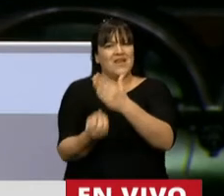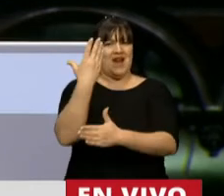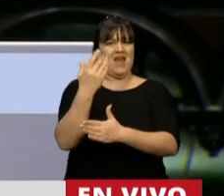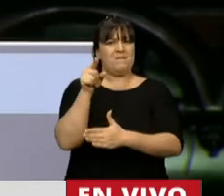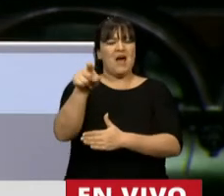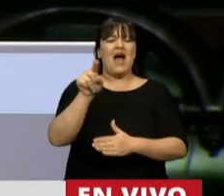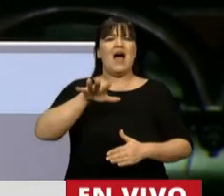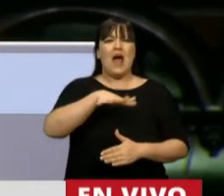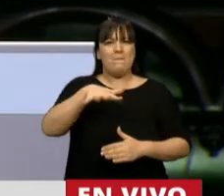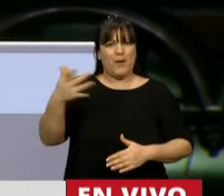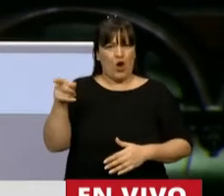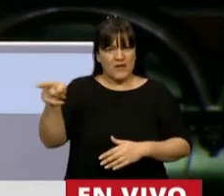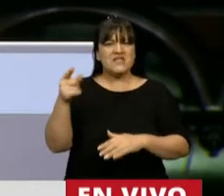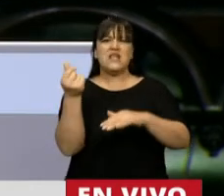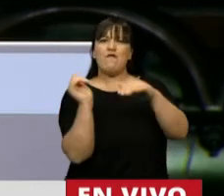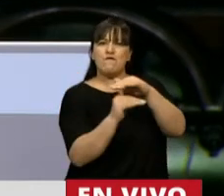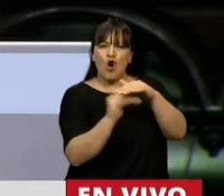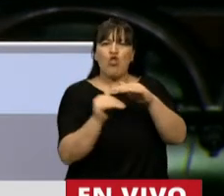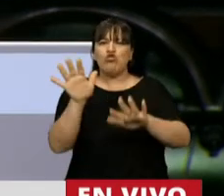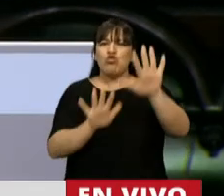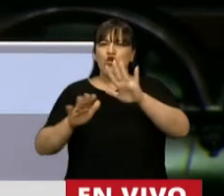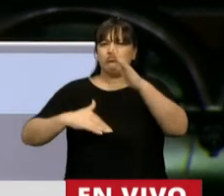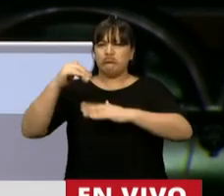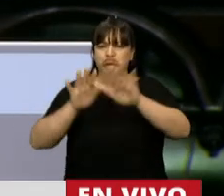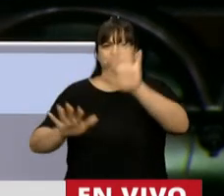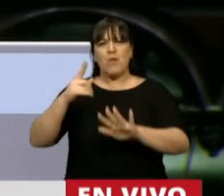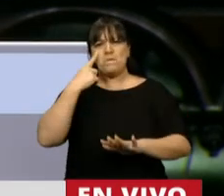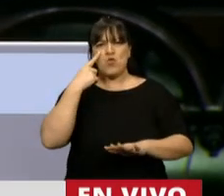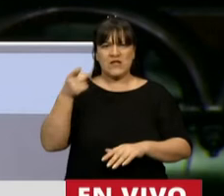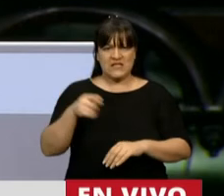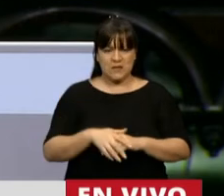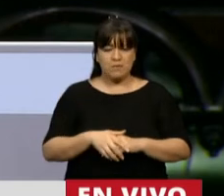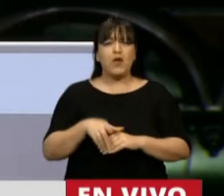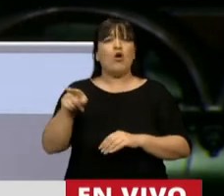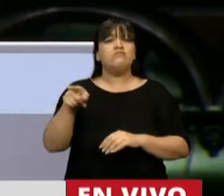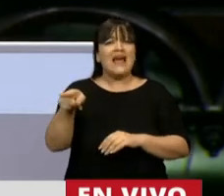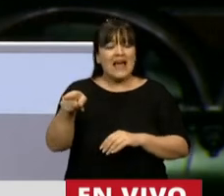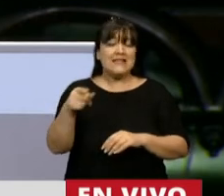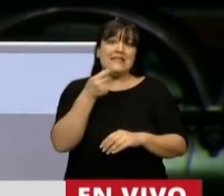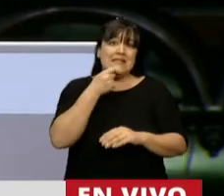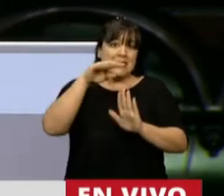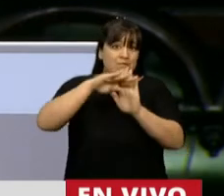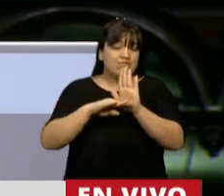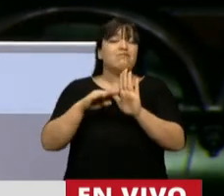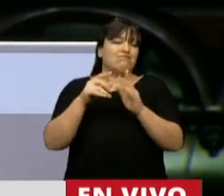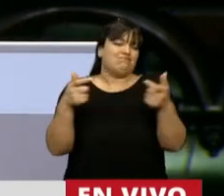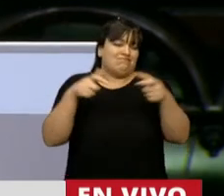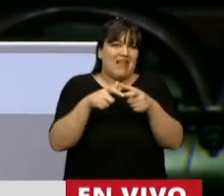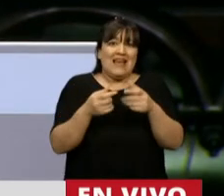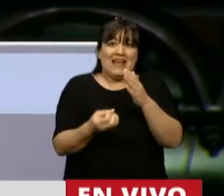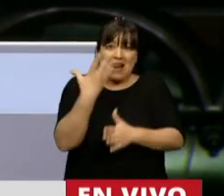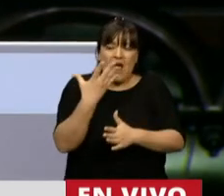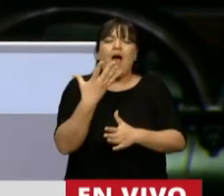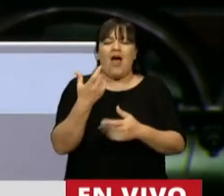la provincia de Buenos Aires un fondo de infraestructura municipal que permita en estos tiempos donde todos